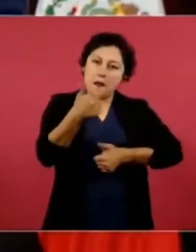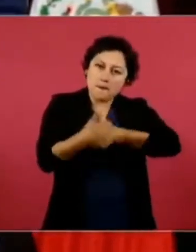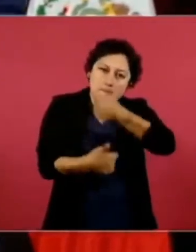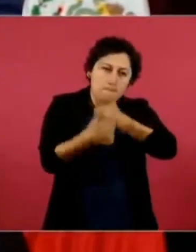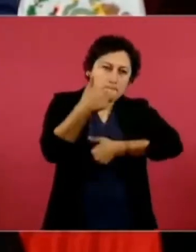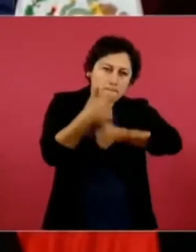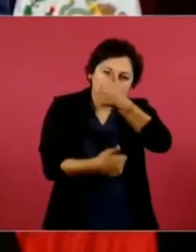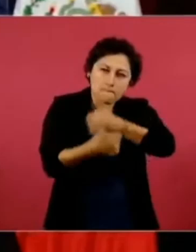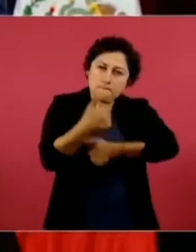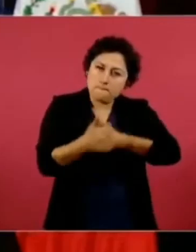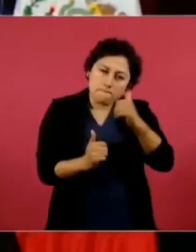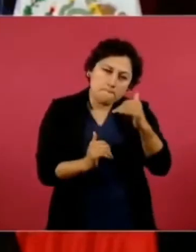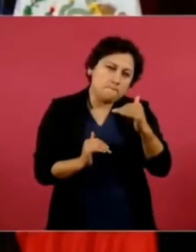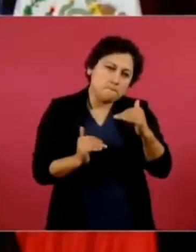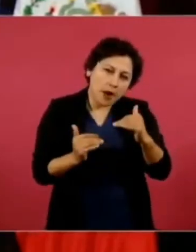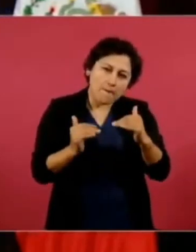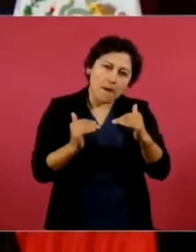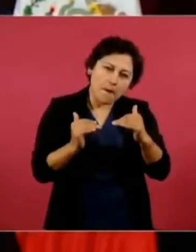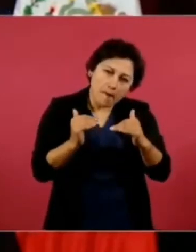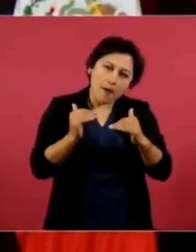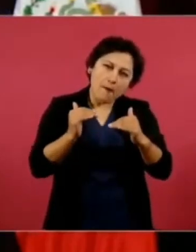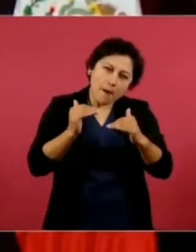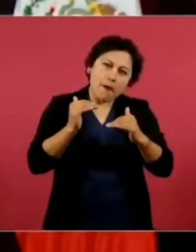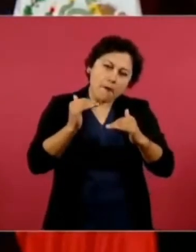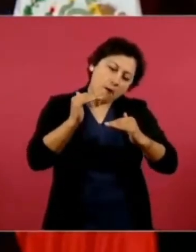la señora Xochitl,